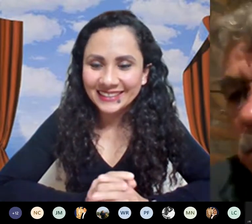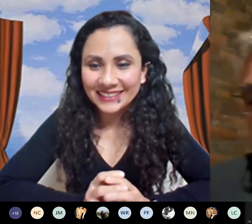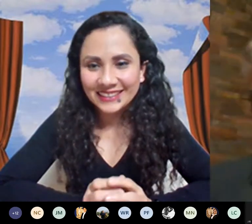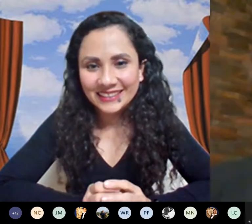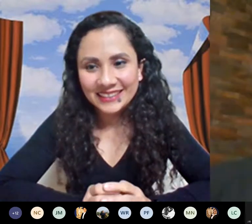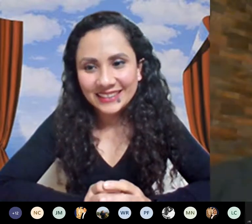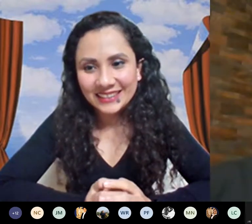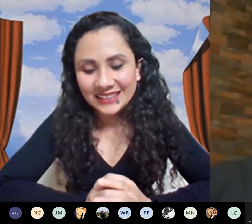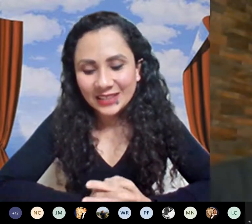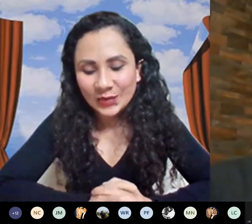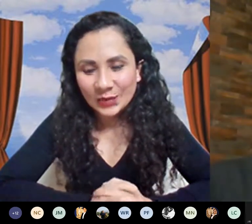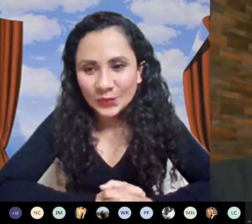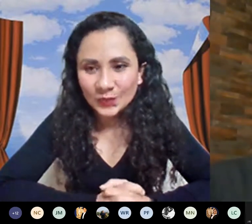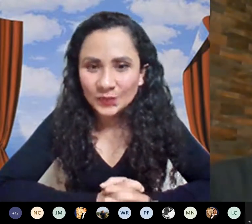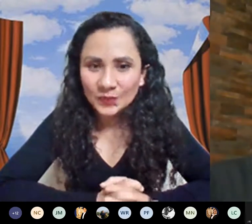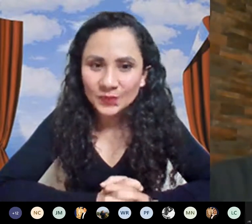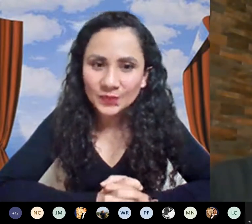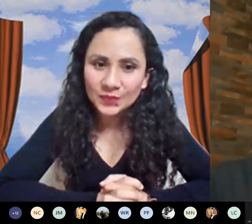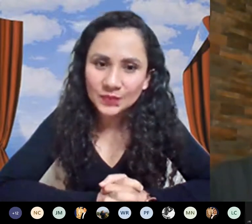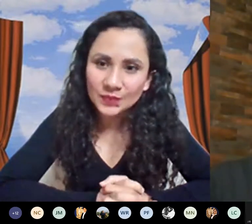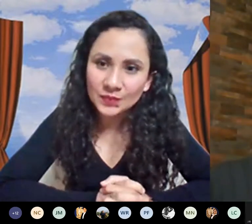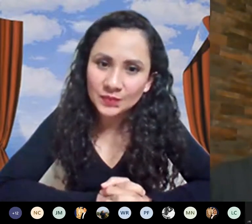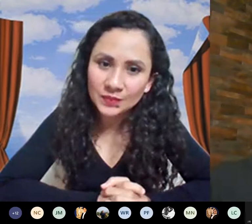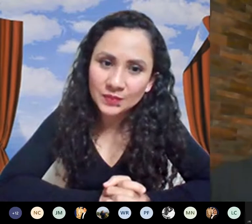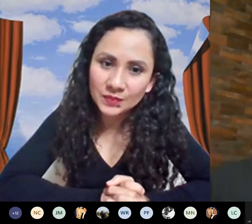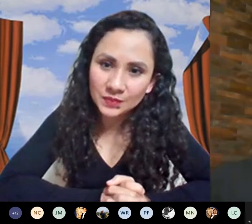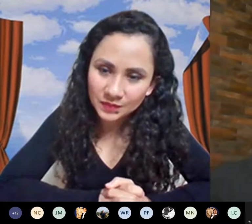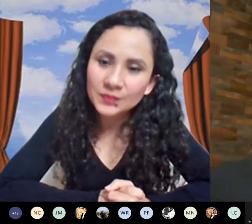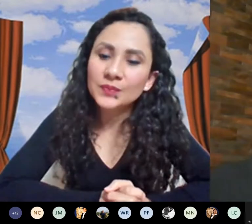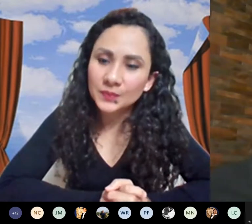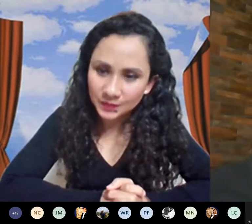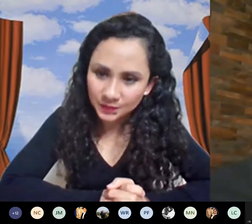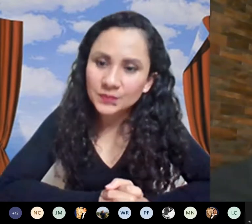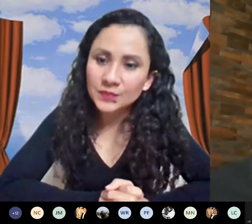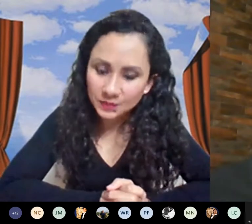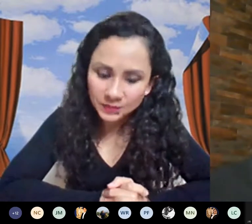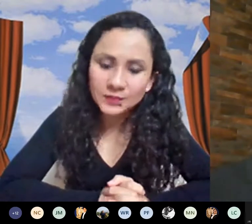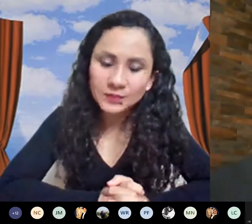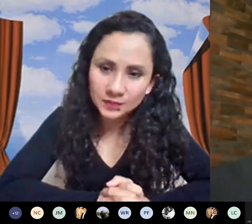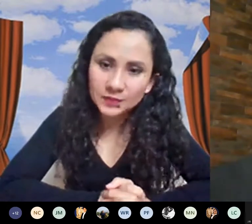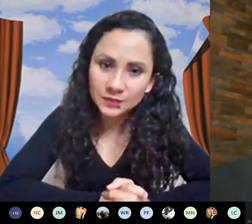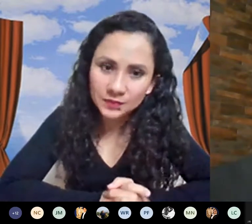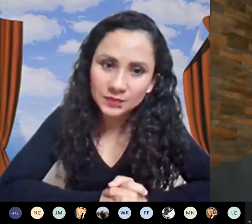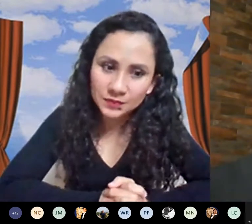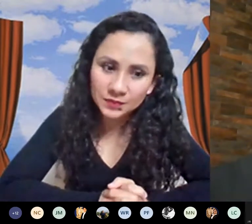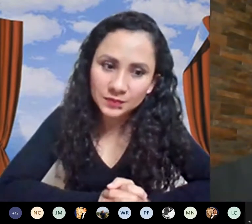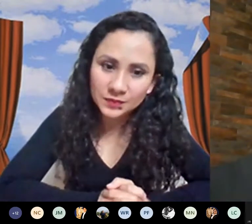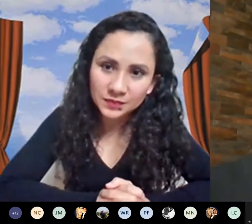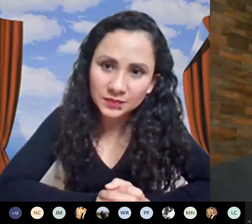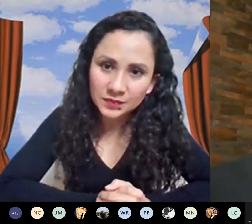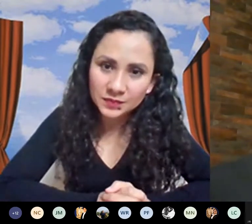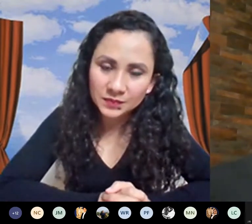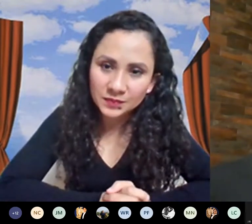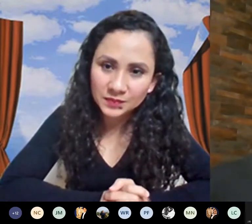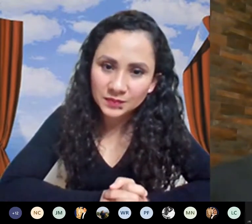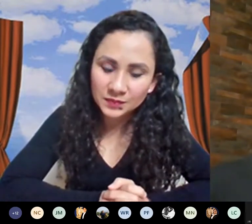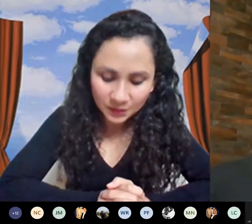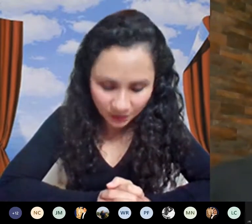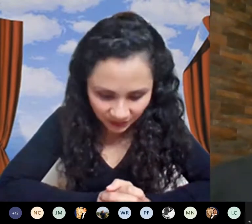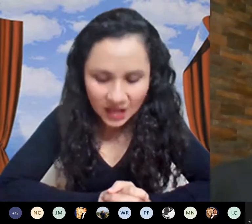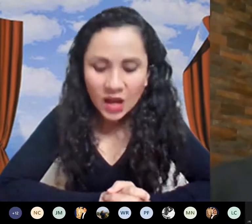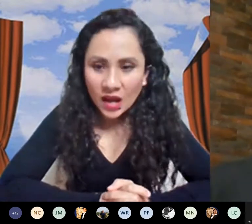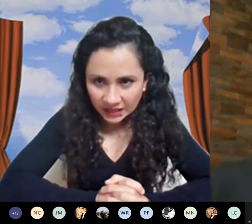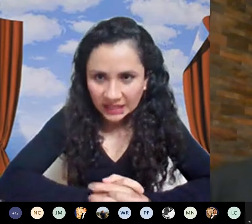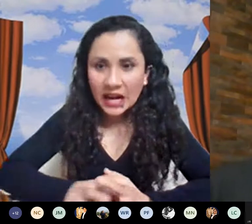sería la diferencia entre el grouping genetic algorithm que presentaste y un algoritmo genético tradicional